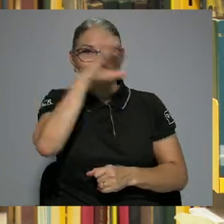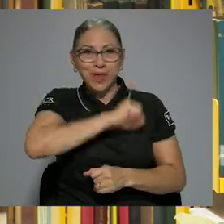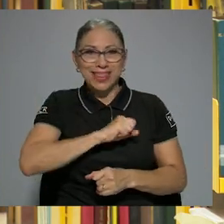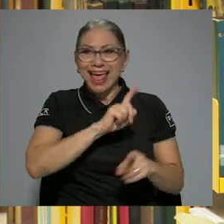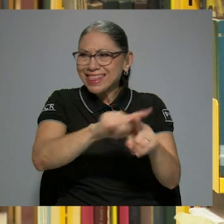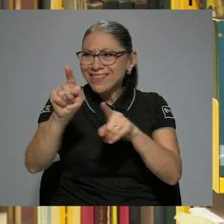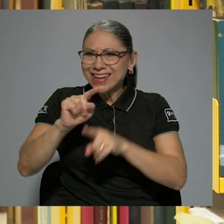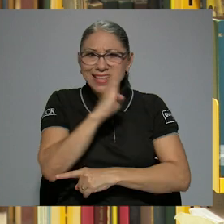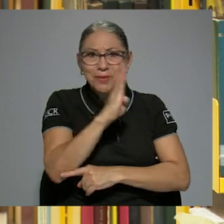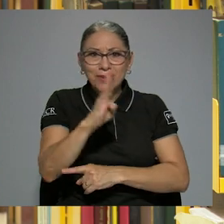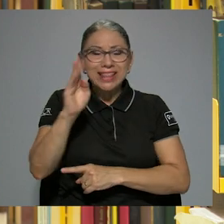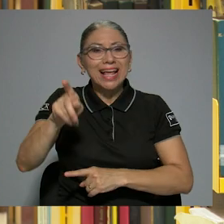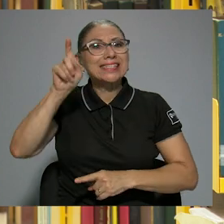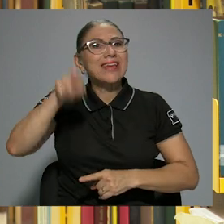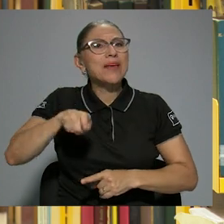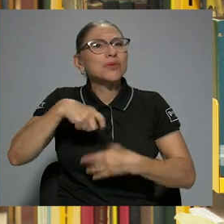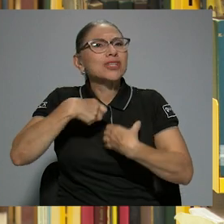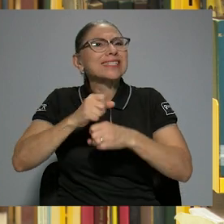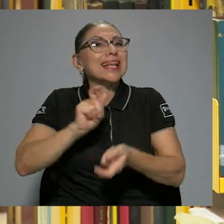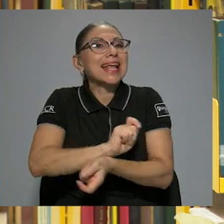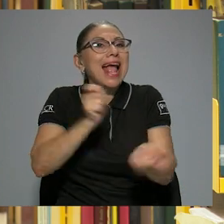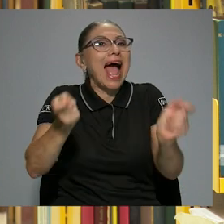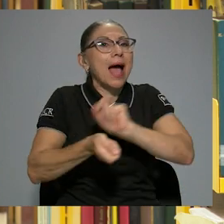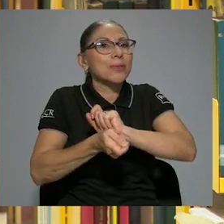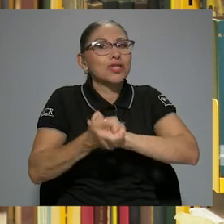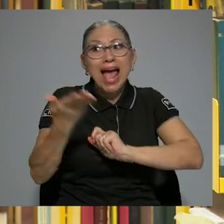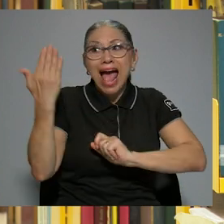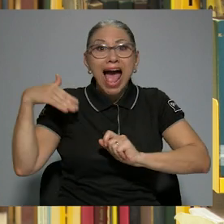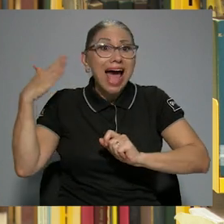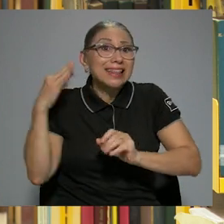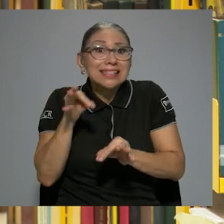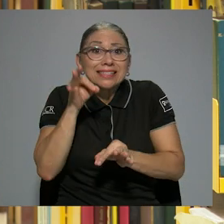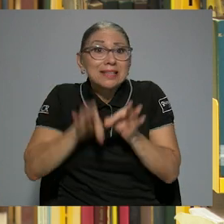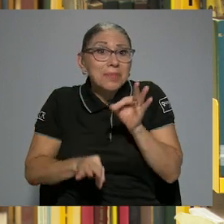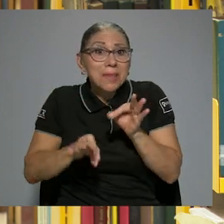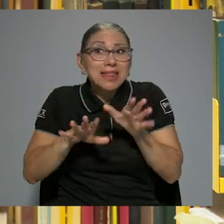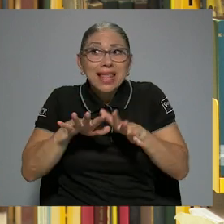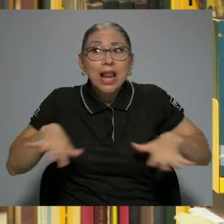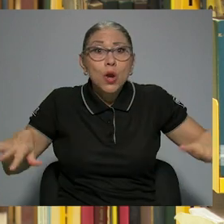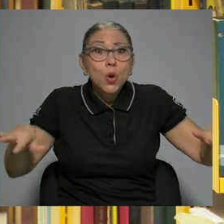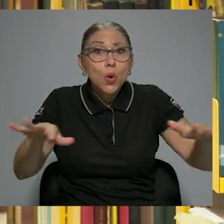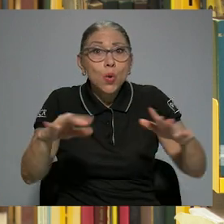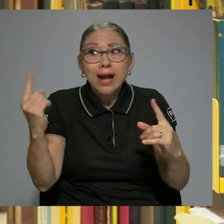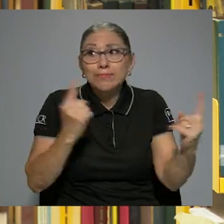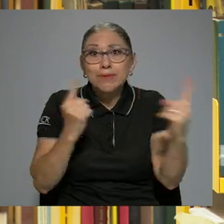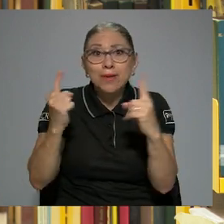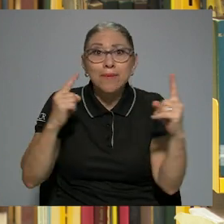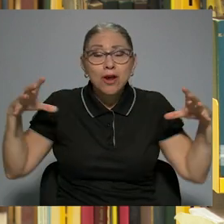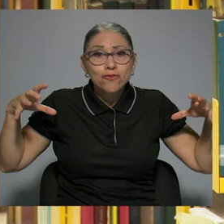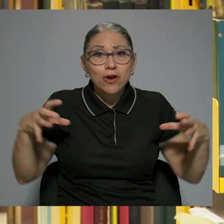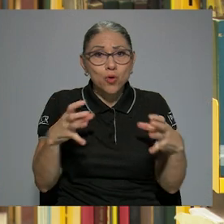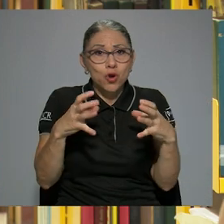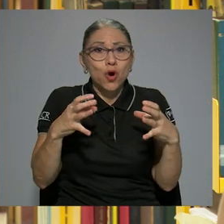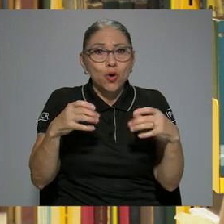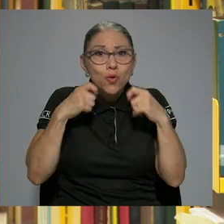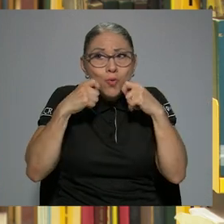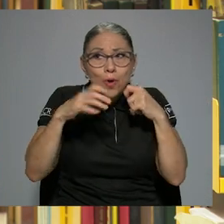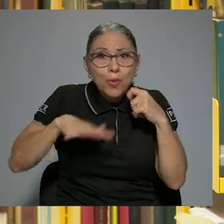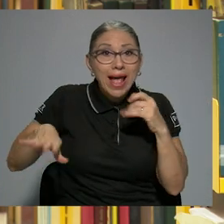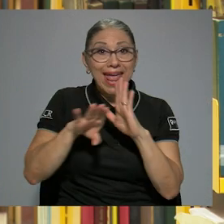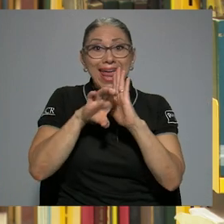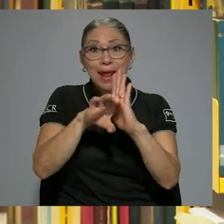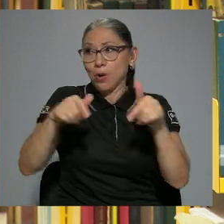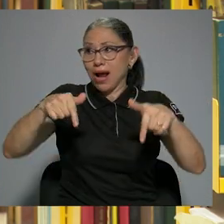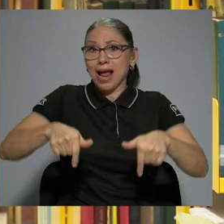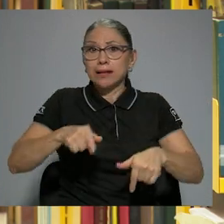nos hemos dado cuenta que las bibliotecas tenemos que transformar nuestros espacios físicos, que eran simplemente de reunión, que esto es una parte importante, por